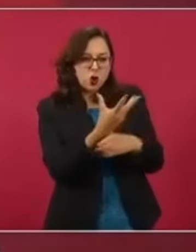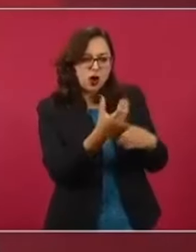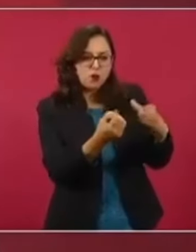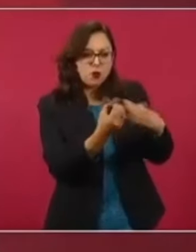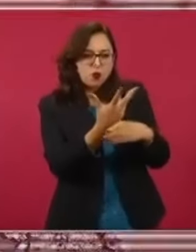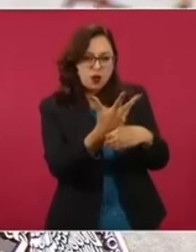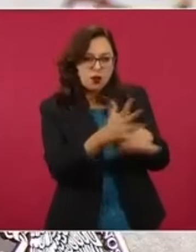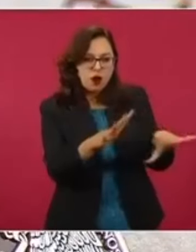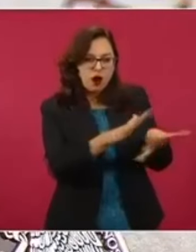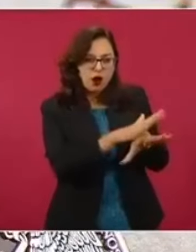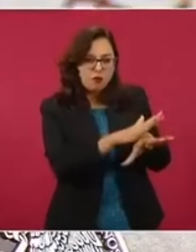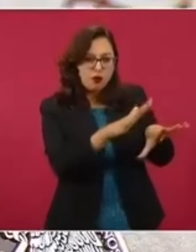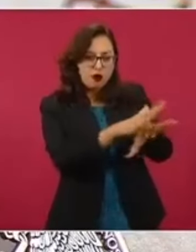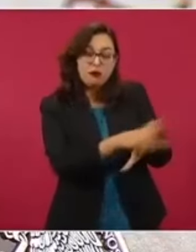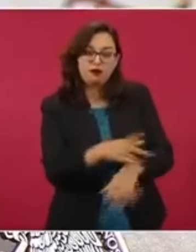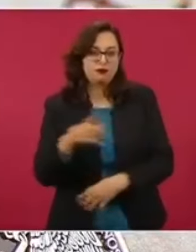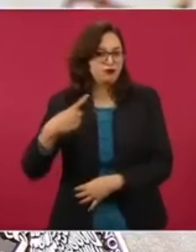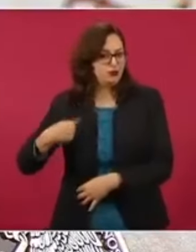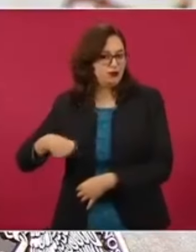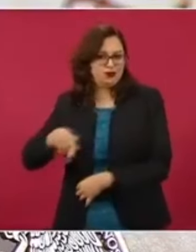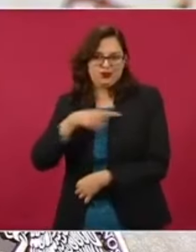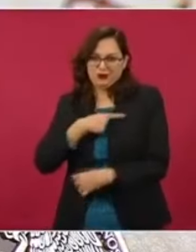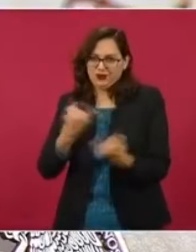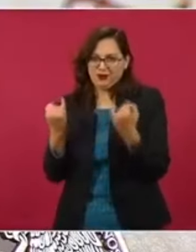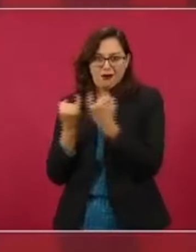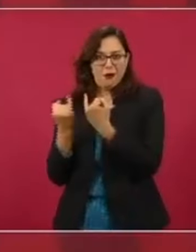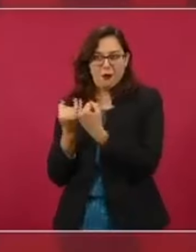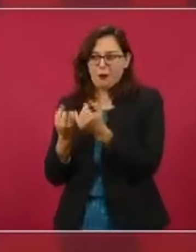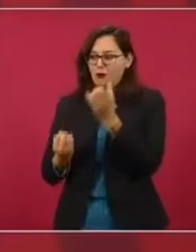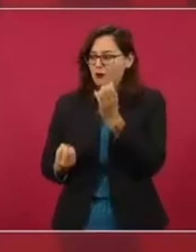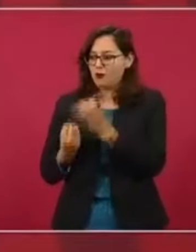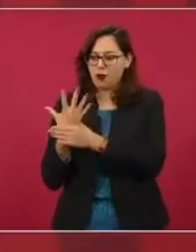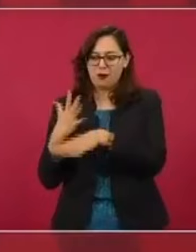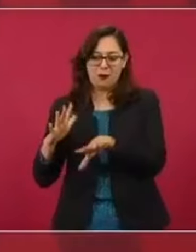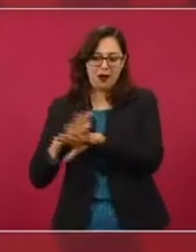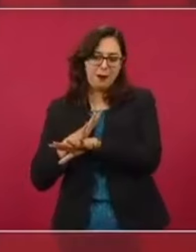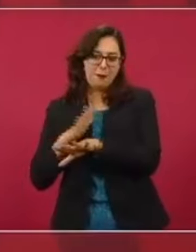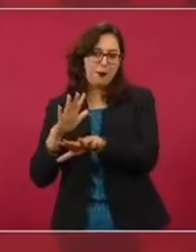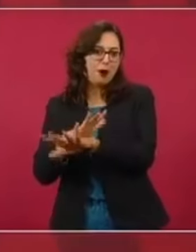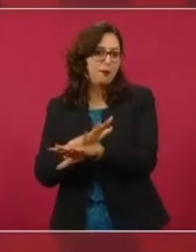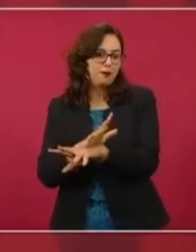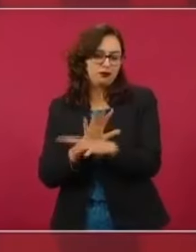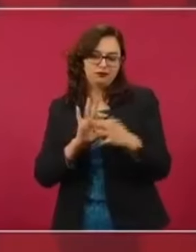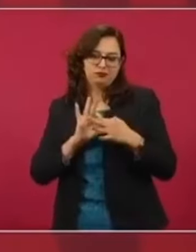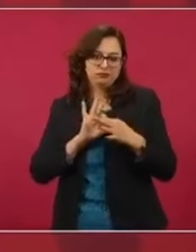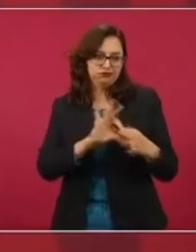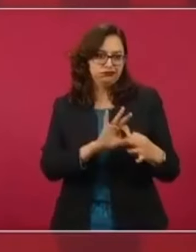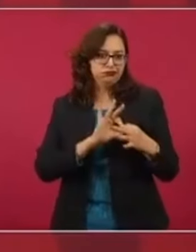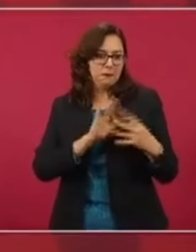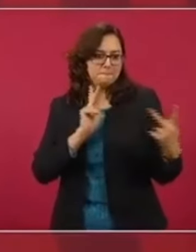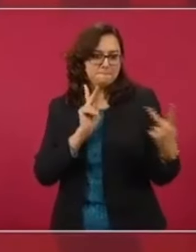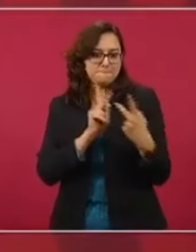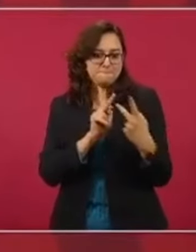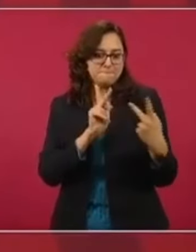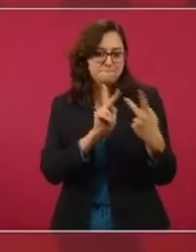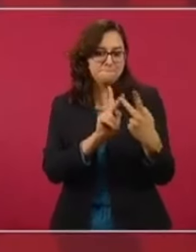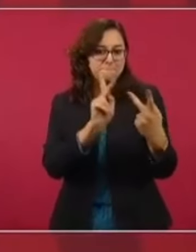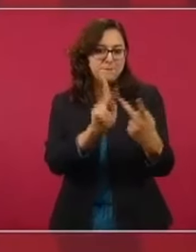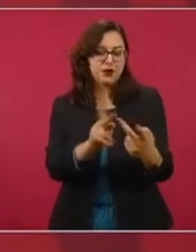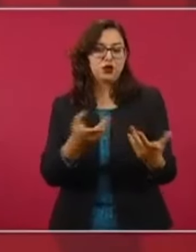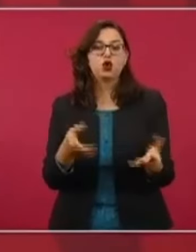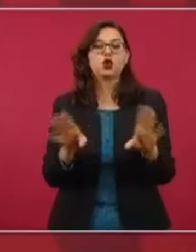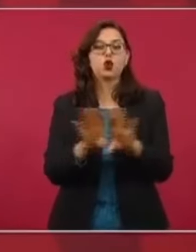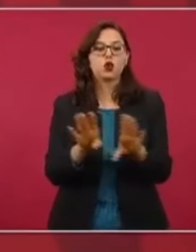a ubicar, a determinar el cambio, que es un factor de riesgo, es un semáforo de